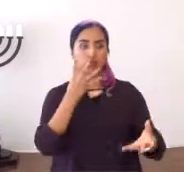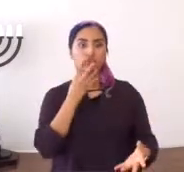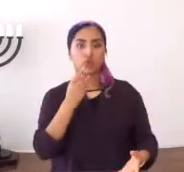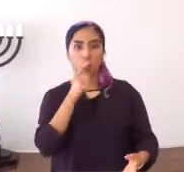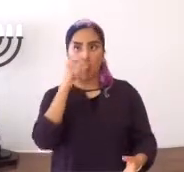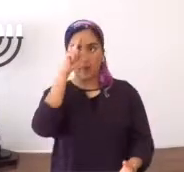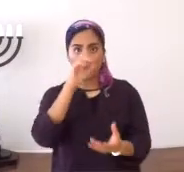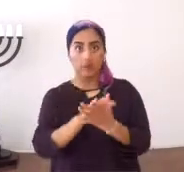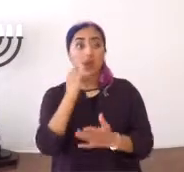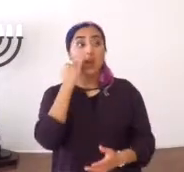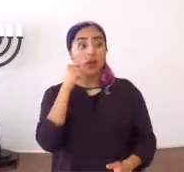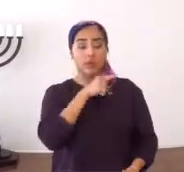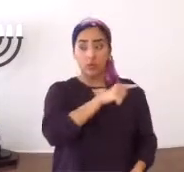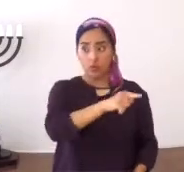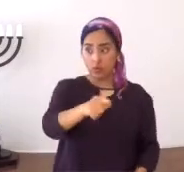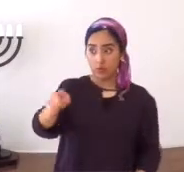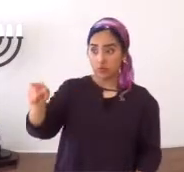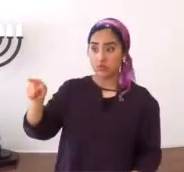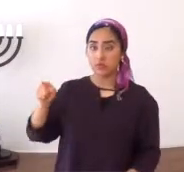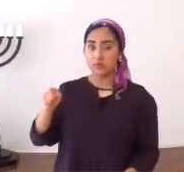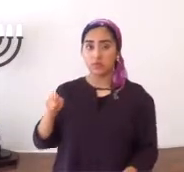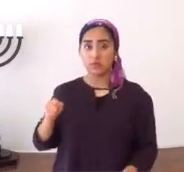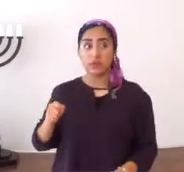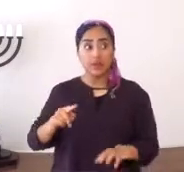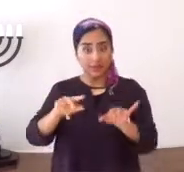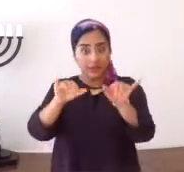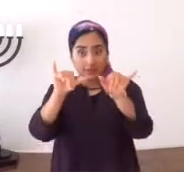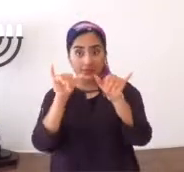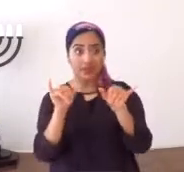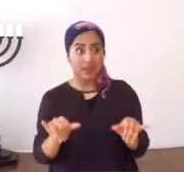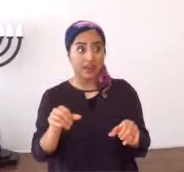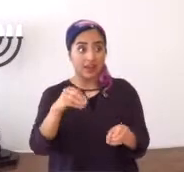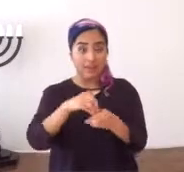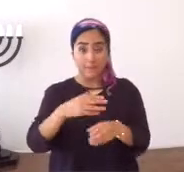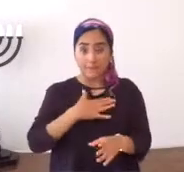dijo entonces Yahshua, a los Yehudí, que habían creído en él, si vosotros,